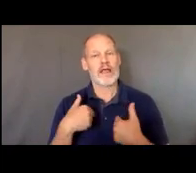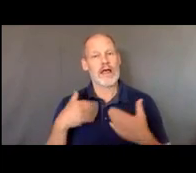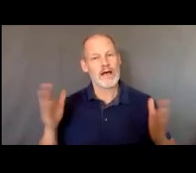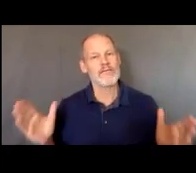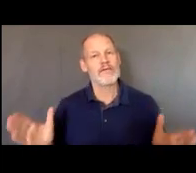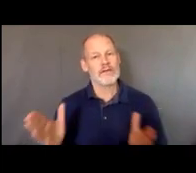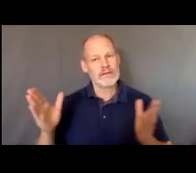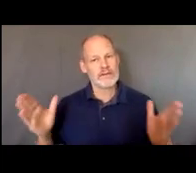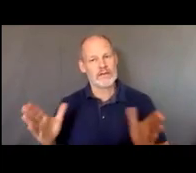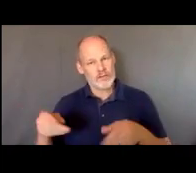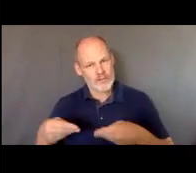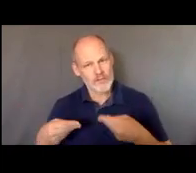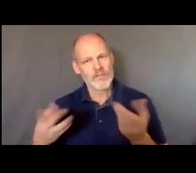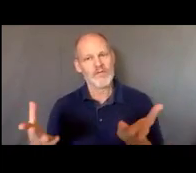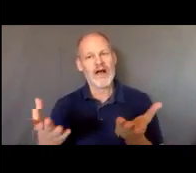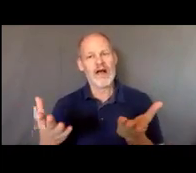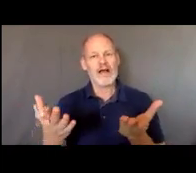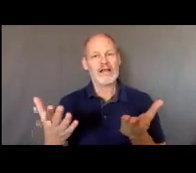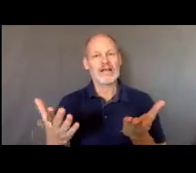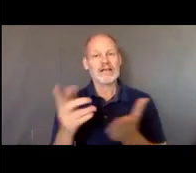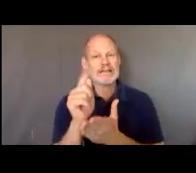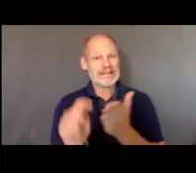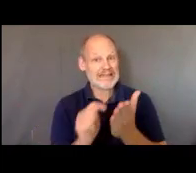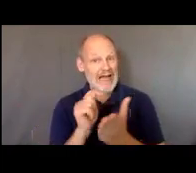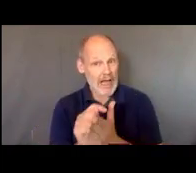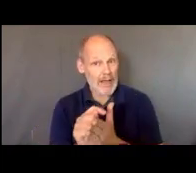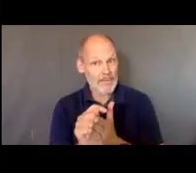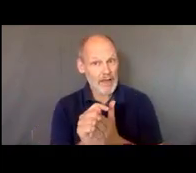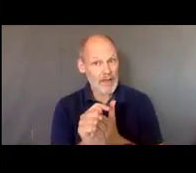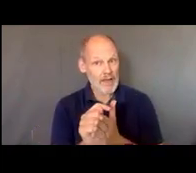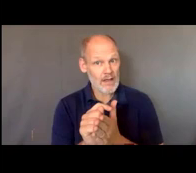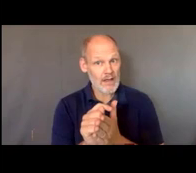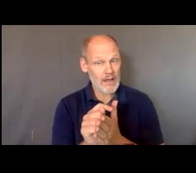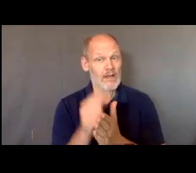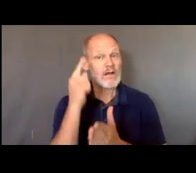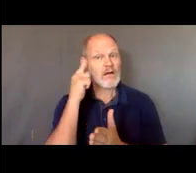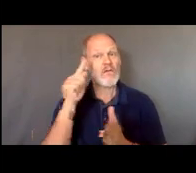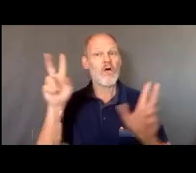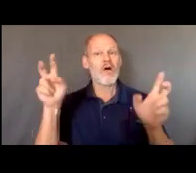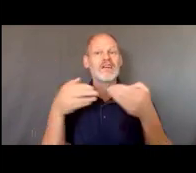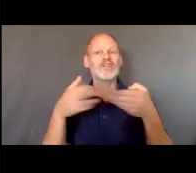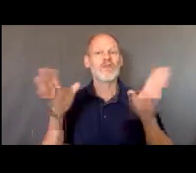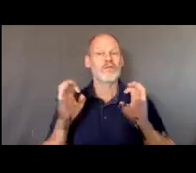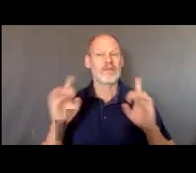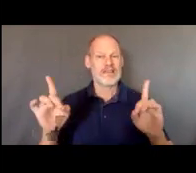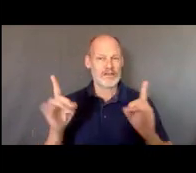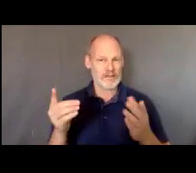como tiempo de educación generalizada porque según